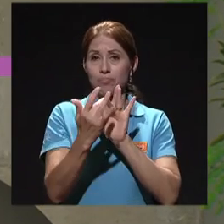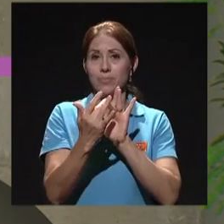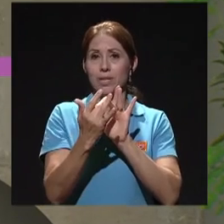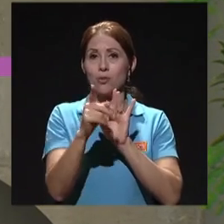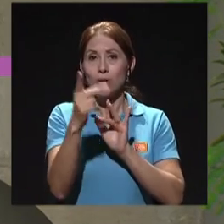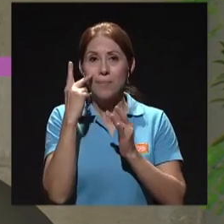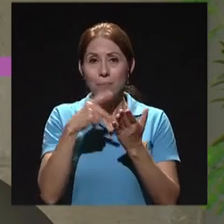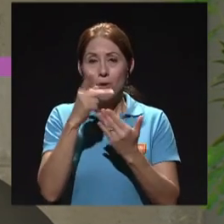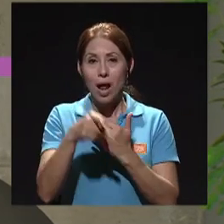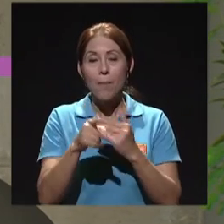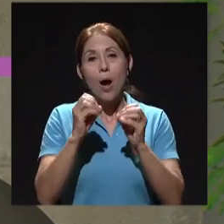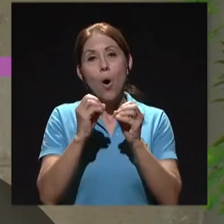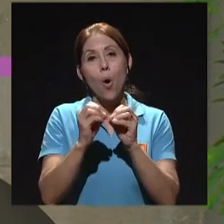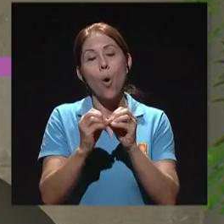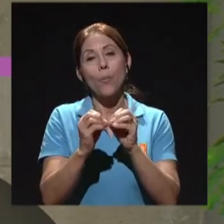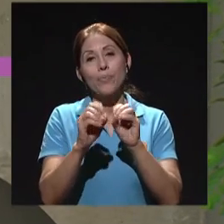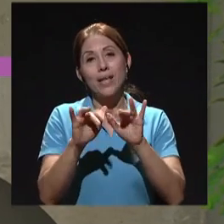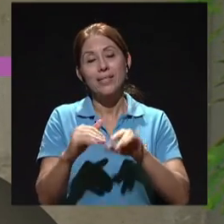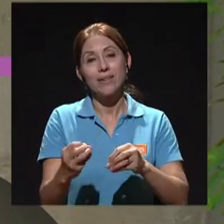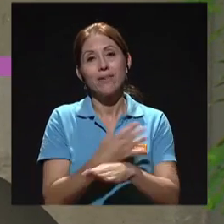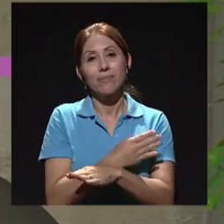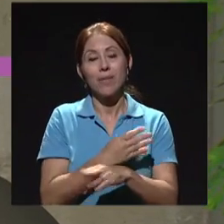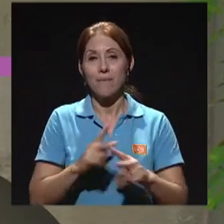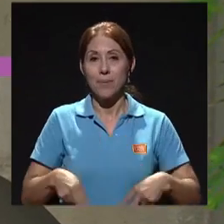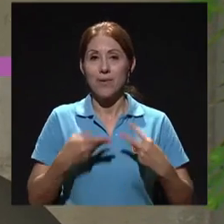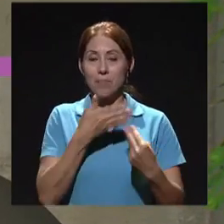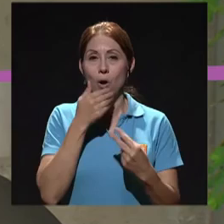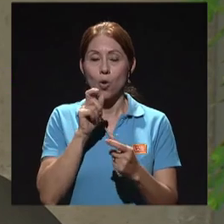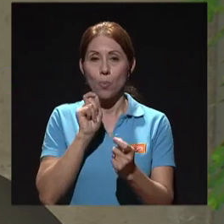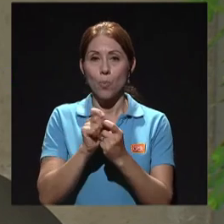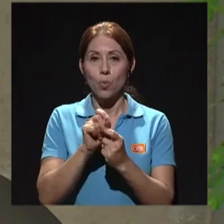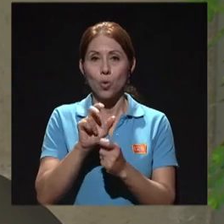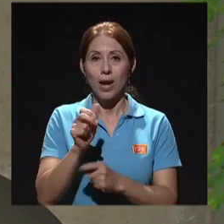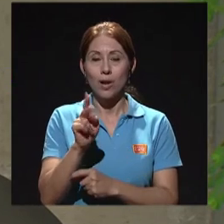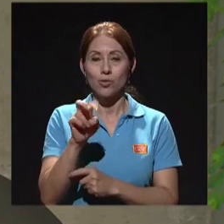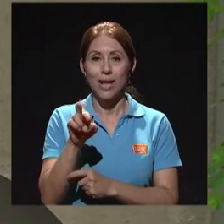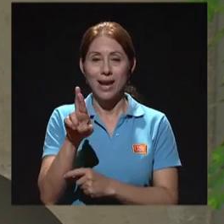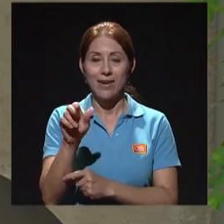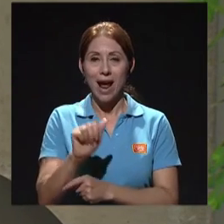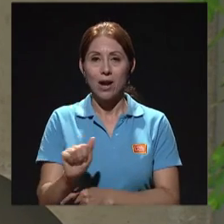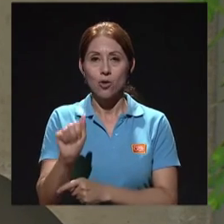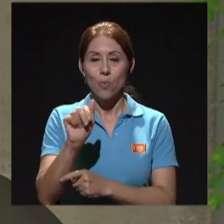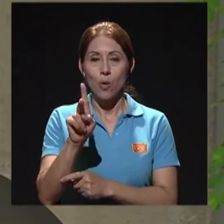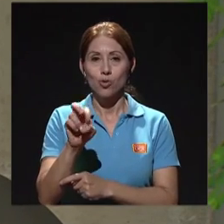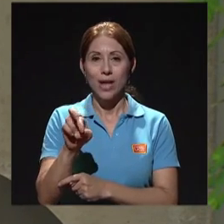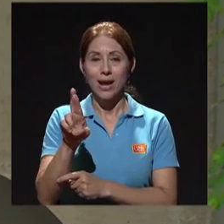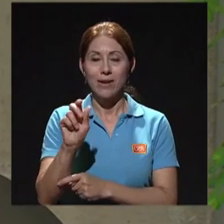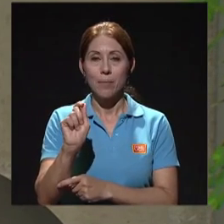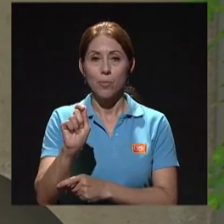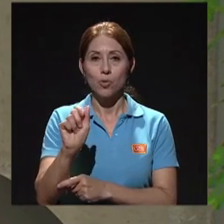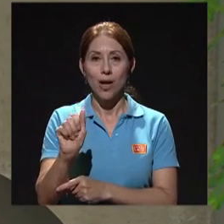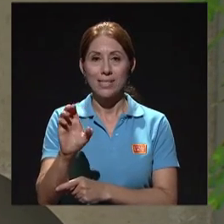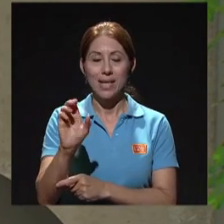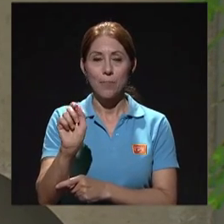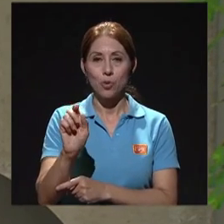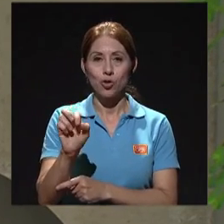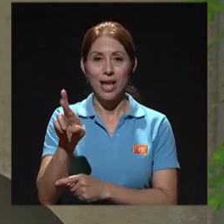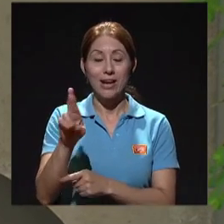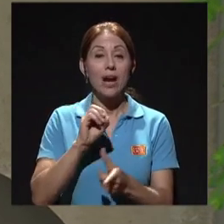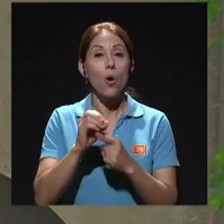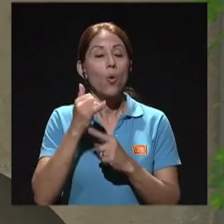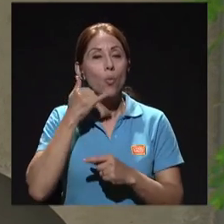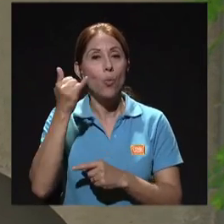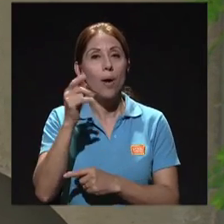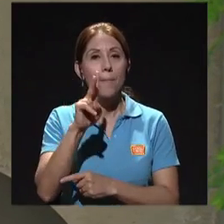sintonía o escribirnos a la dirección electrónica vivirmejor.canalucr.ac.ucr